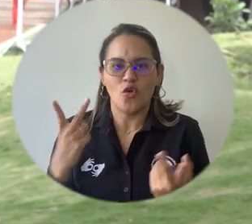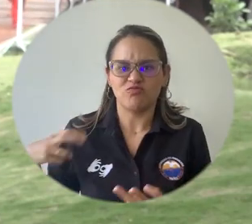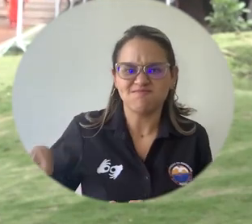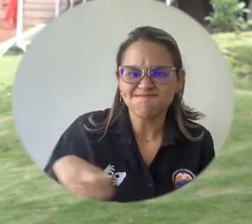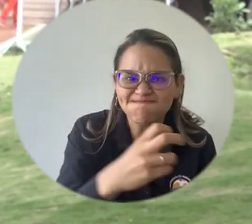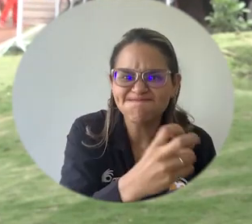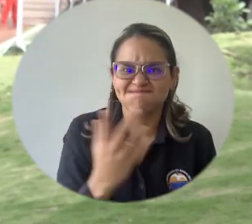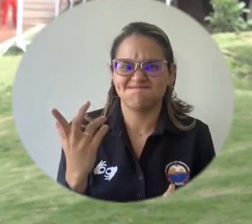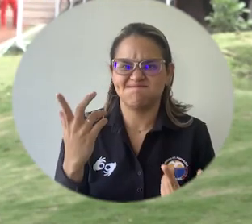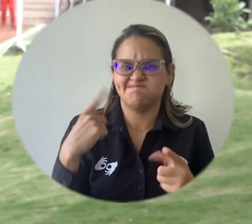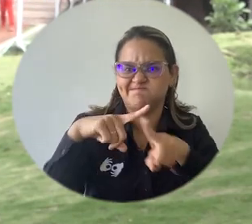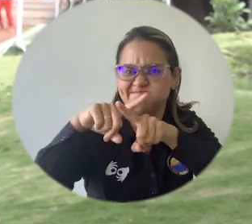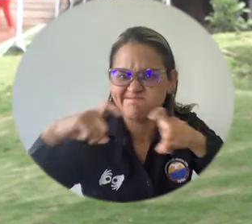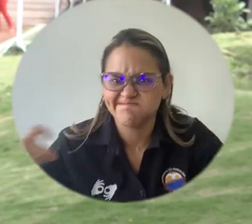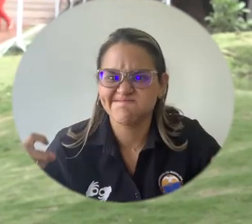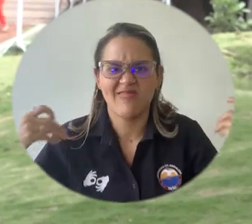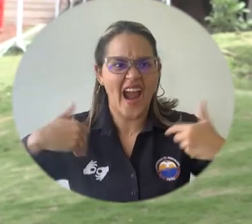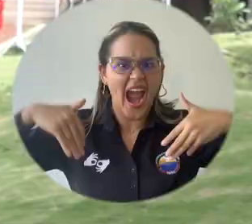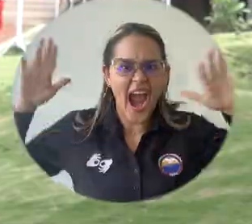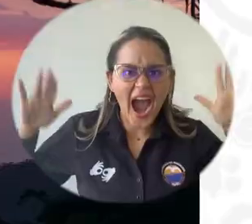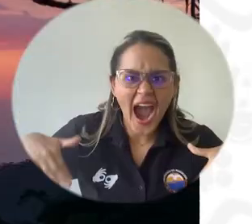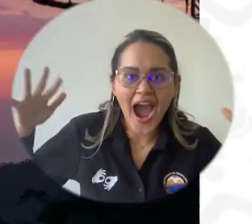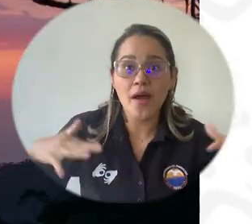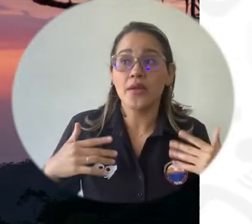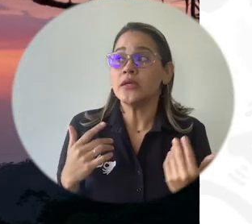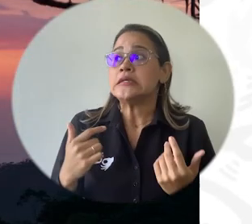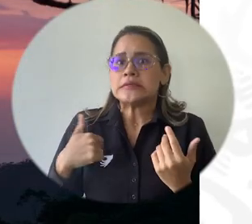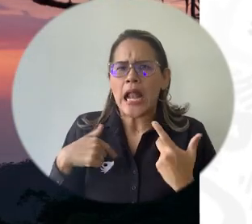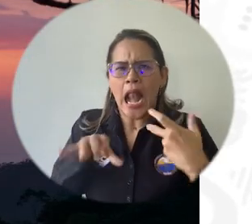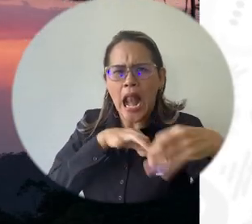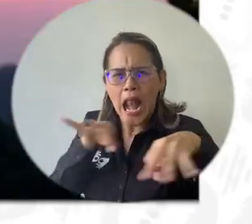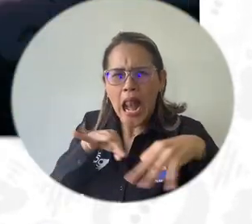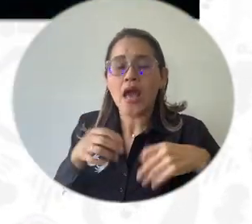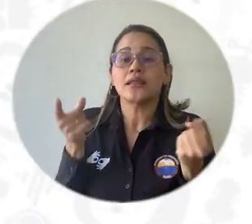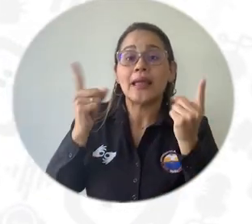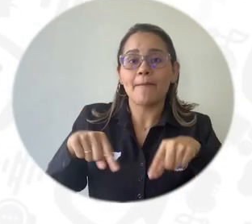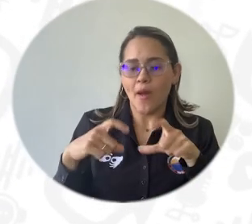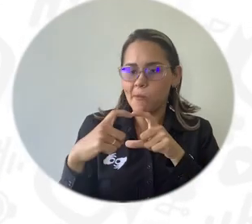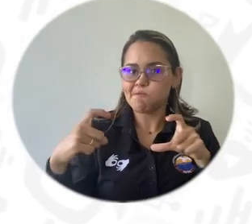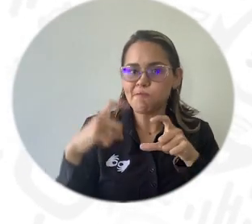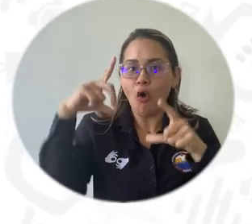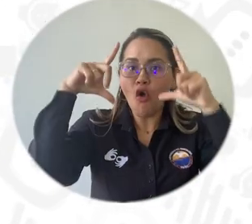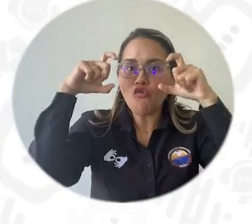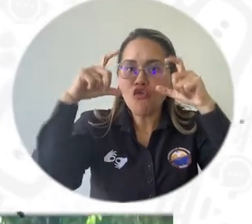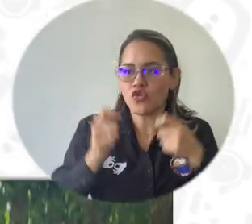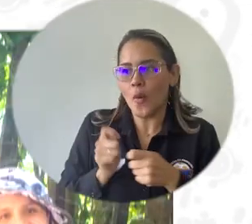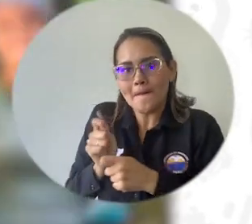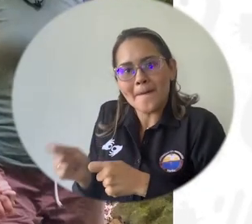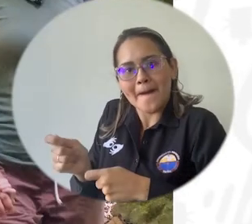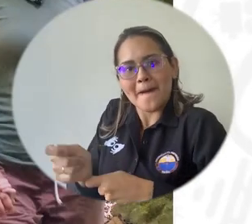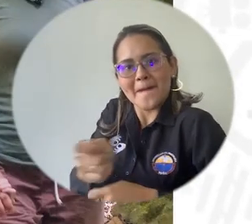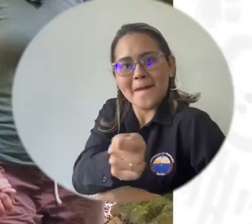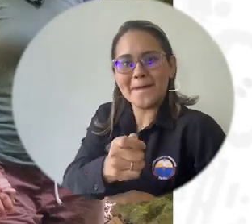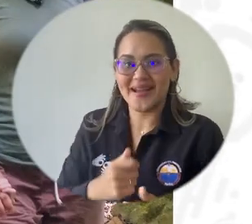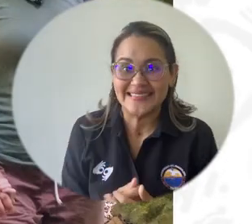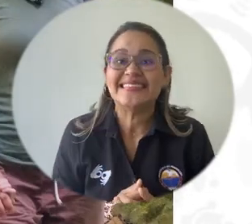serpiente, los hermosos paisajes que vamos a estar visitando. Voy a dar las fotografías también al personal que